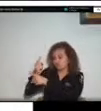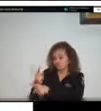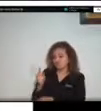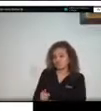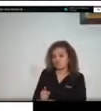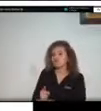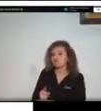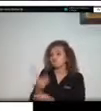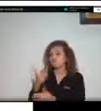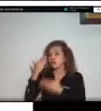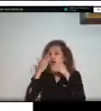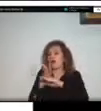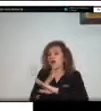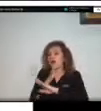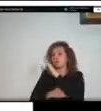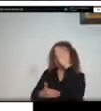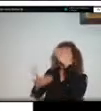hicimos